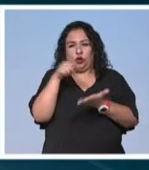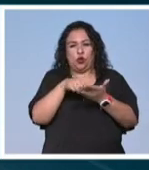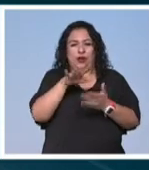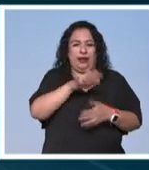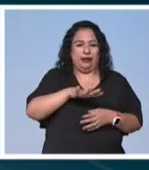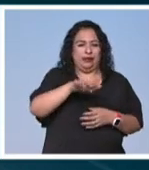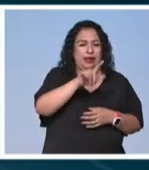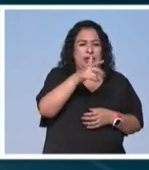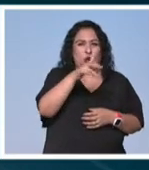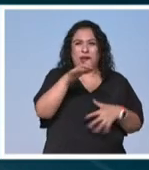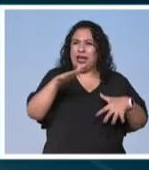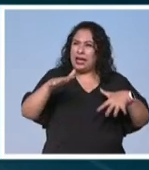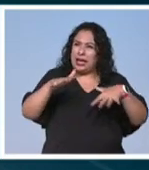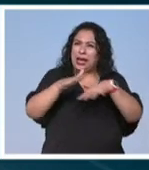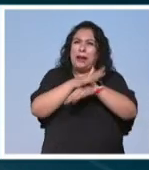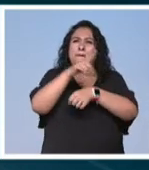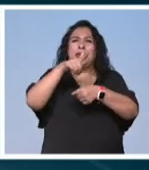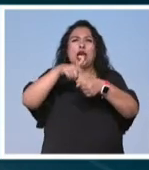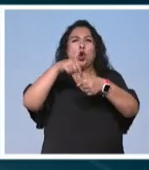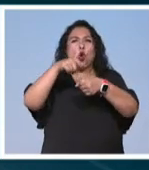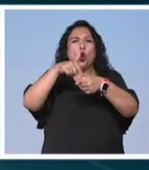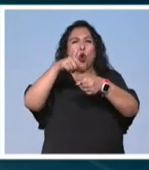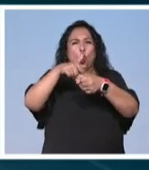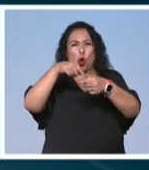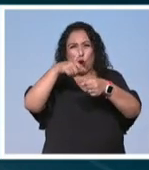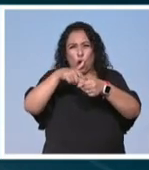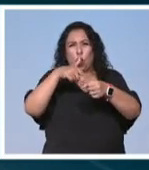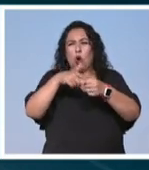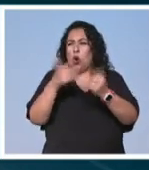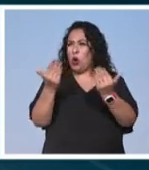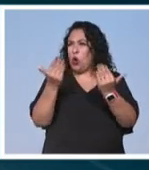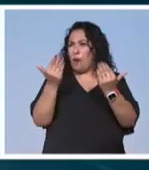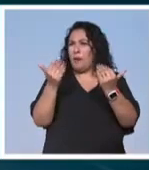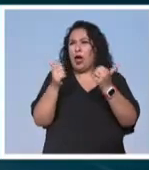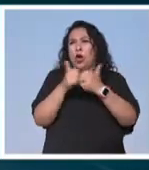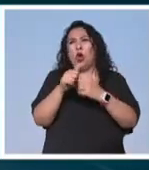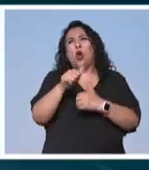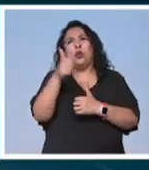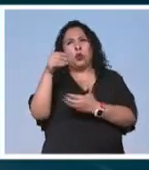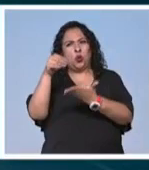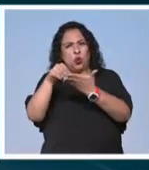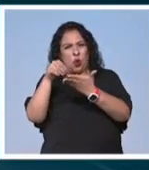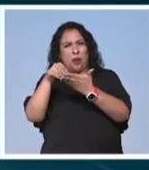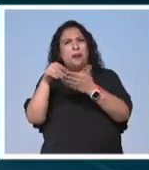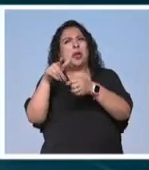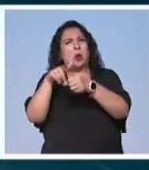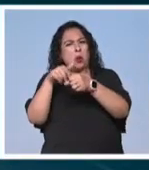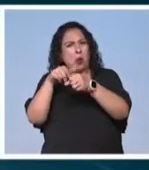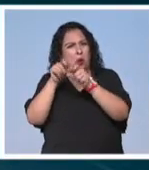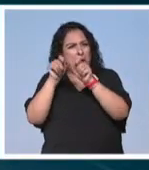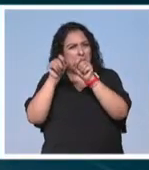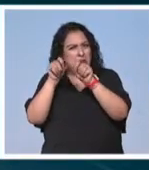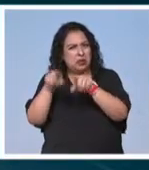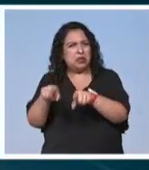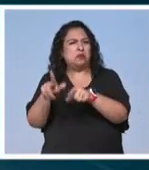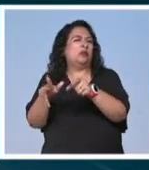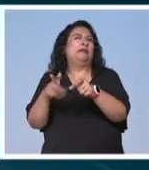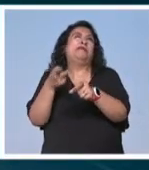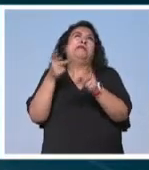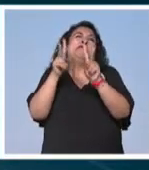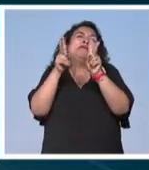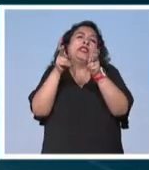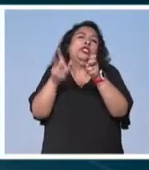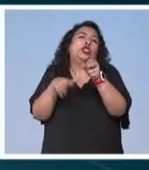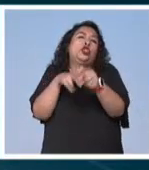que habían cambiado su tonalidad y comparando con aquellas que aún seguían en su estado digamos normal